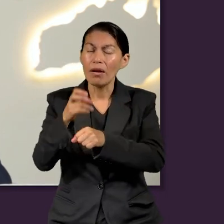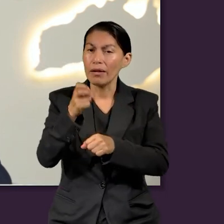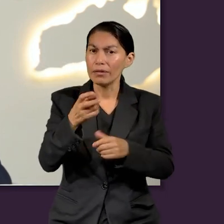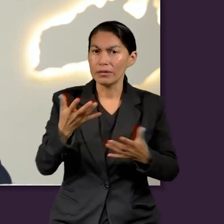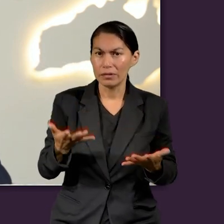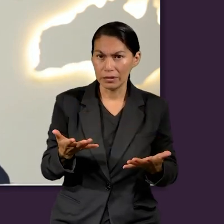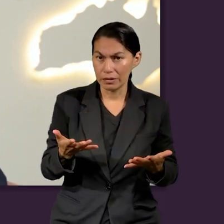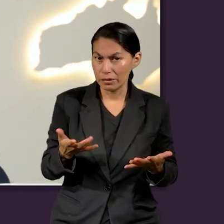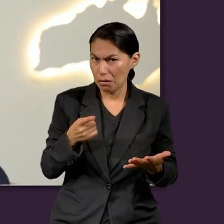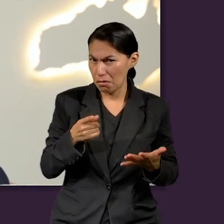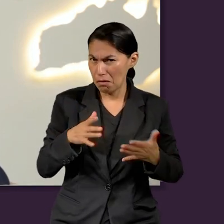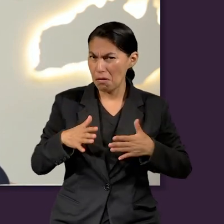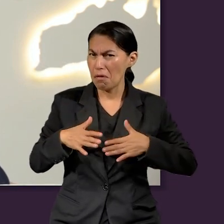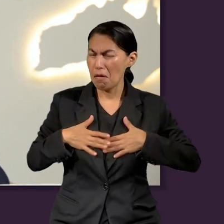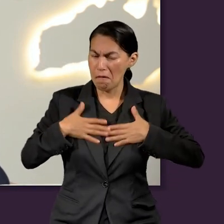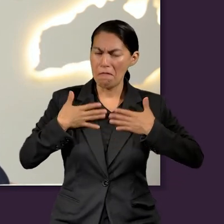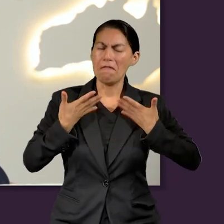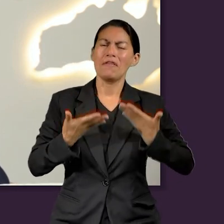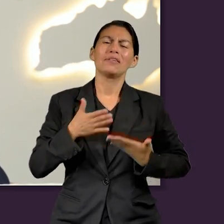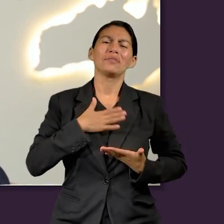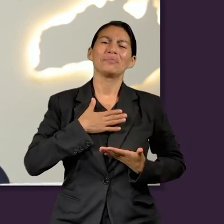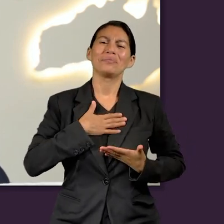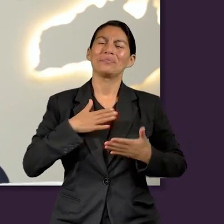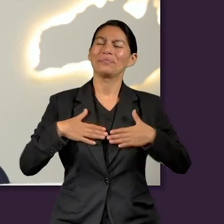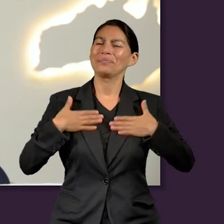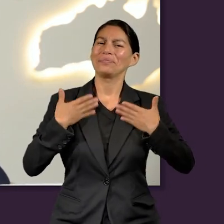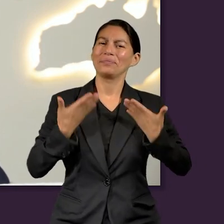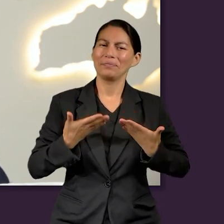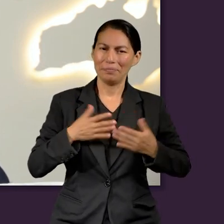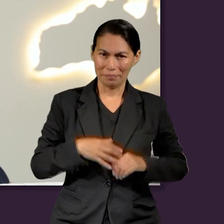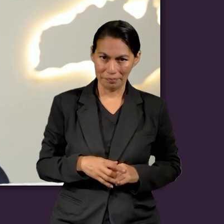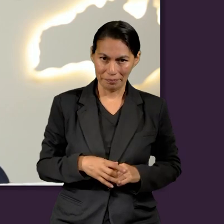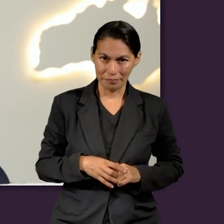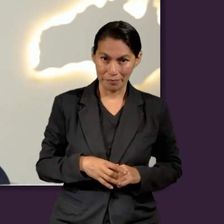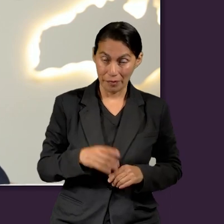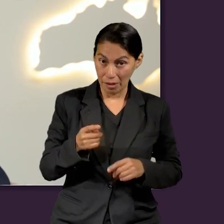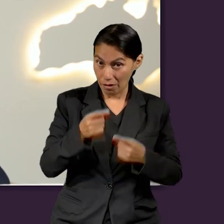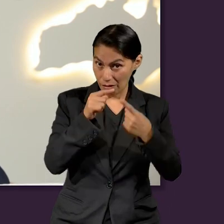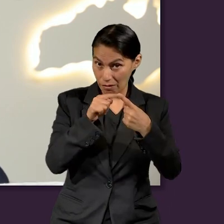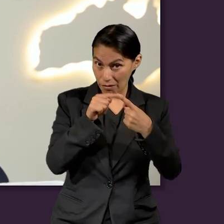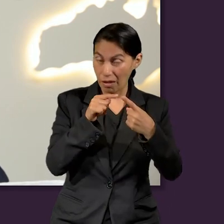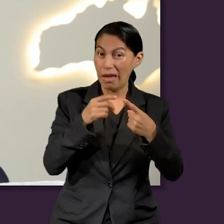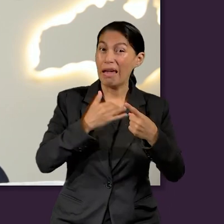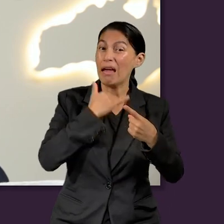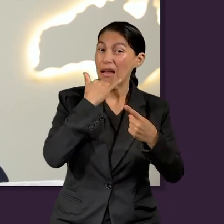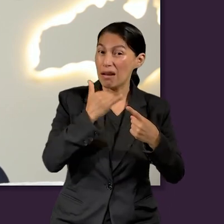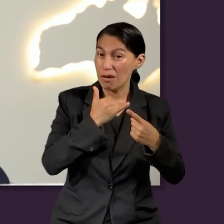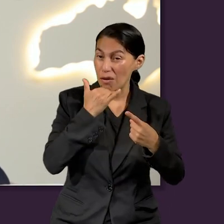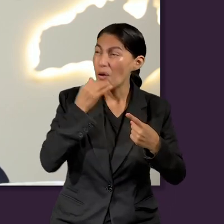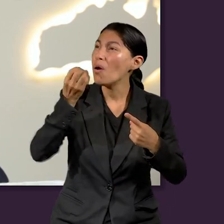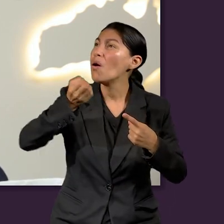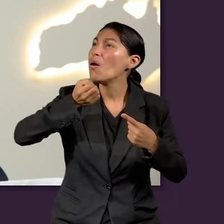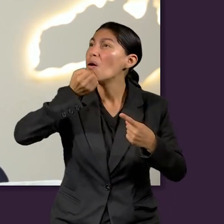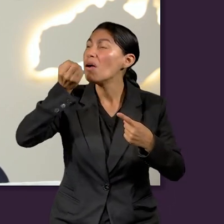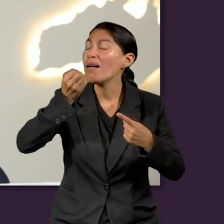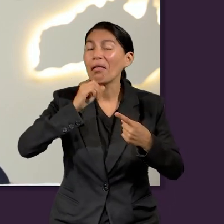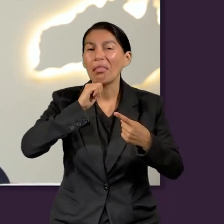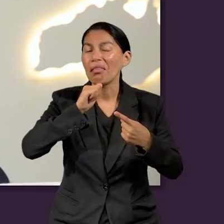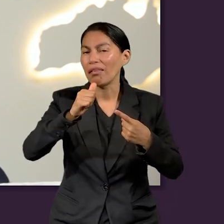Entonces, en este punto, como que ella tenía mucha confianza en sí mismo, el primer error, no